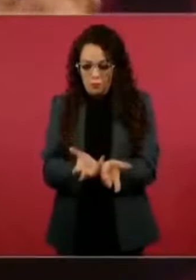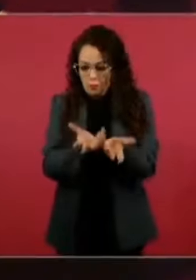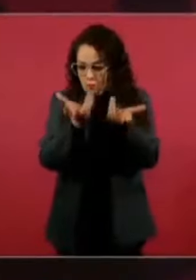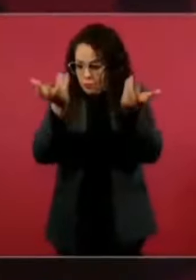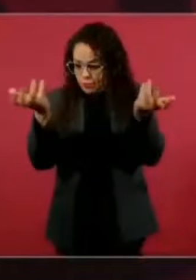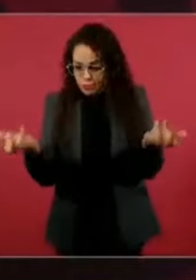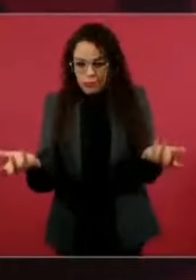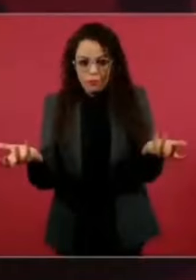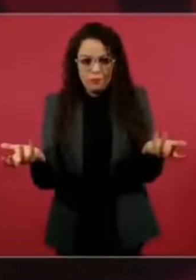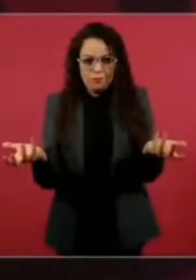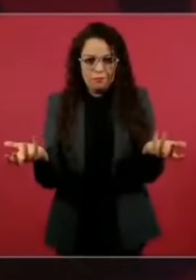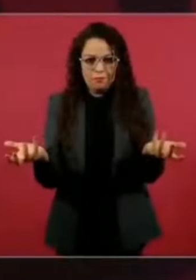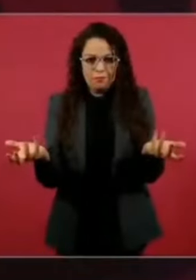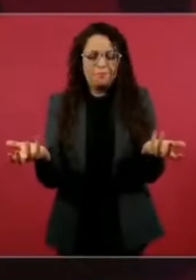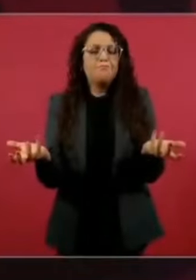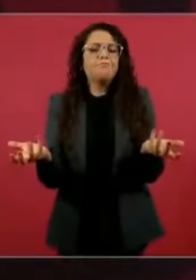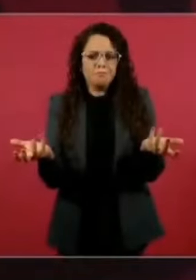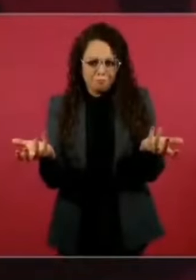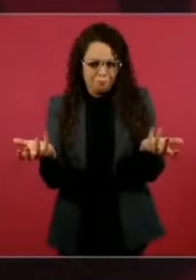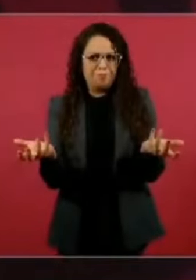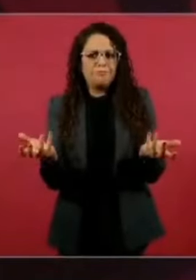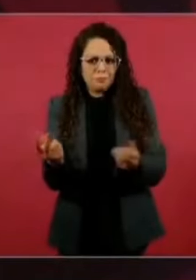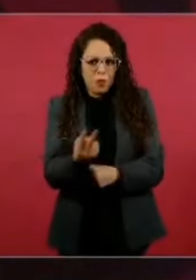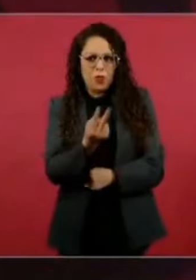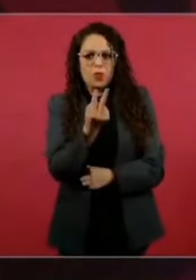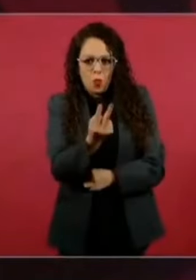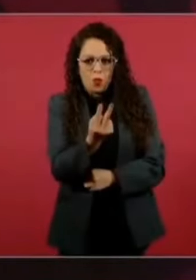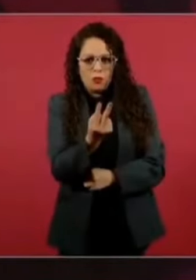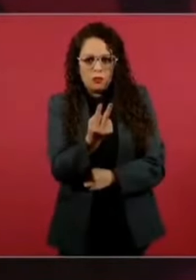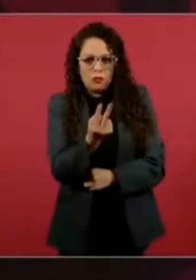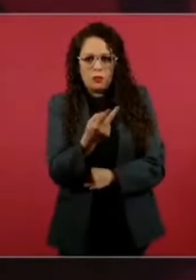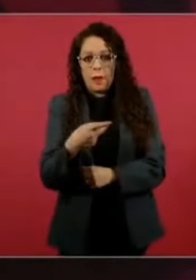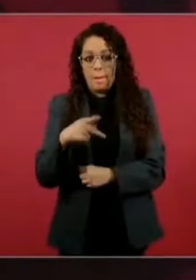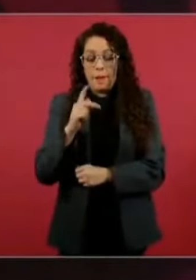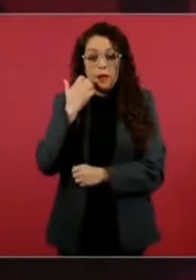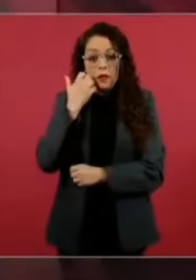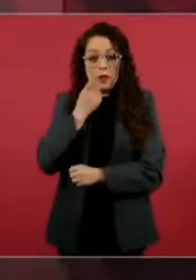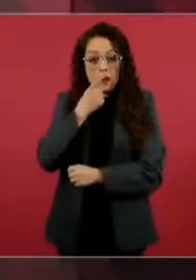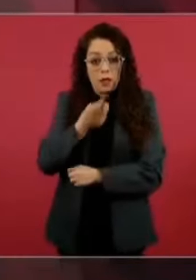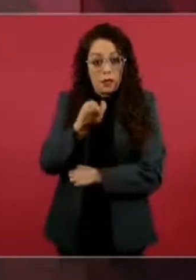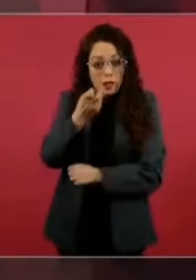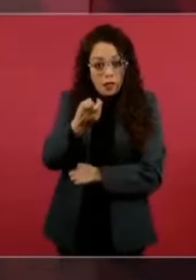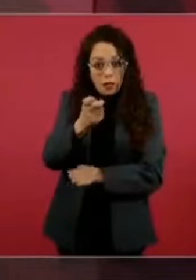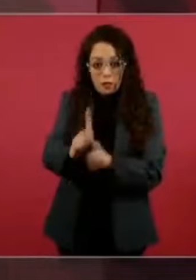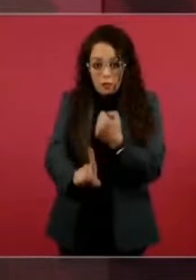Pero eso de ninguna manera puede significar violencia.